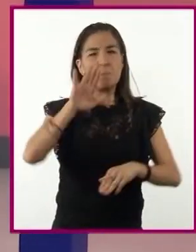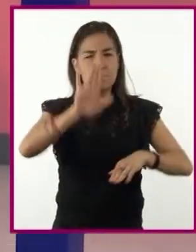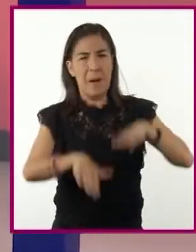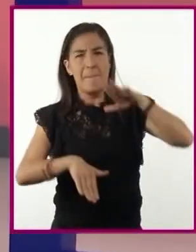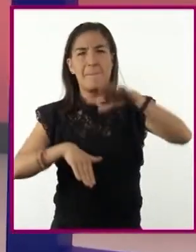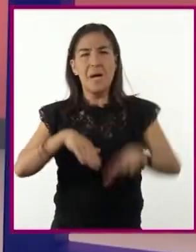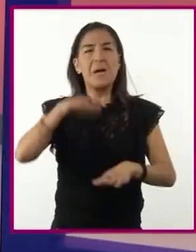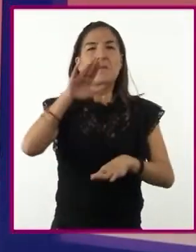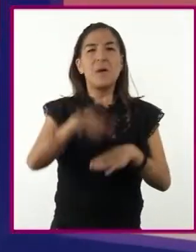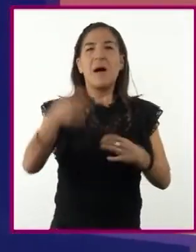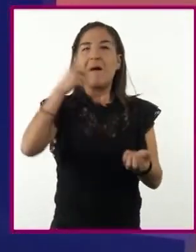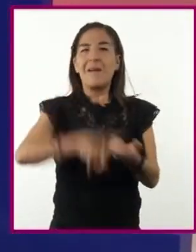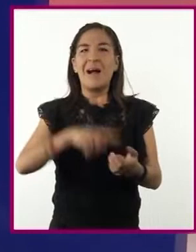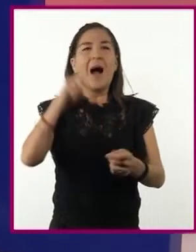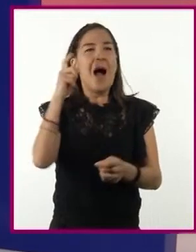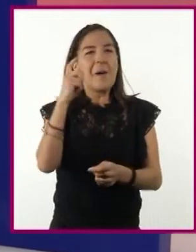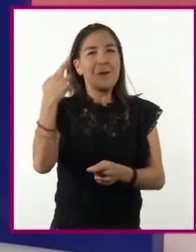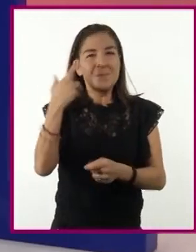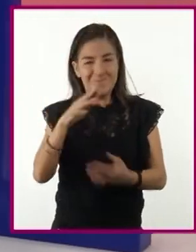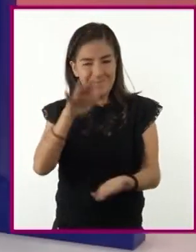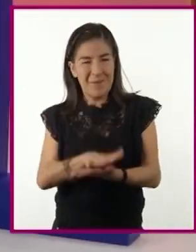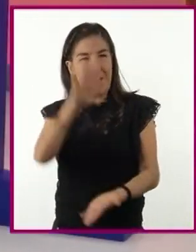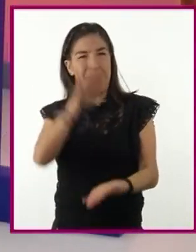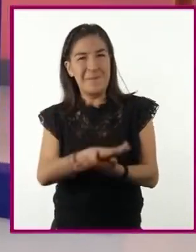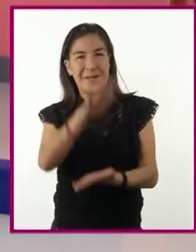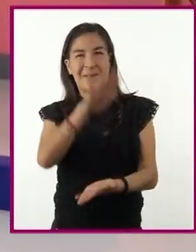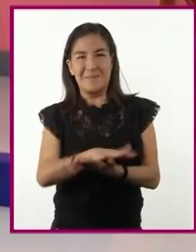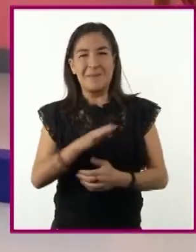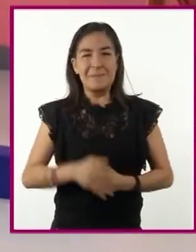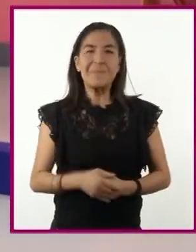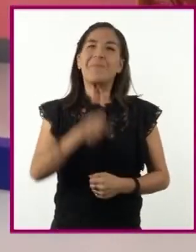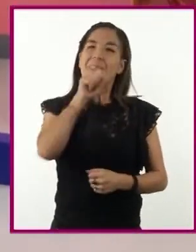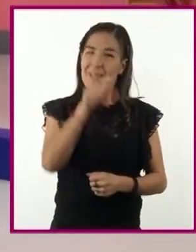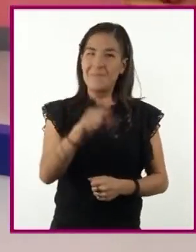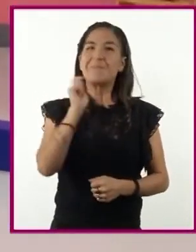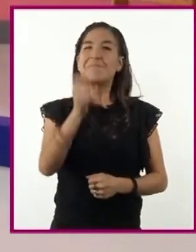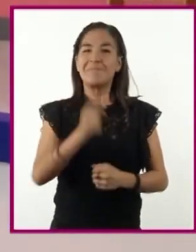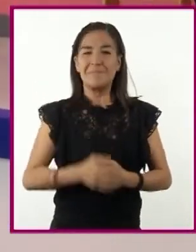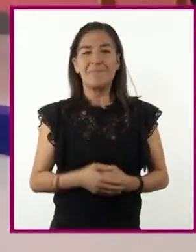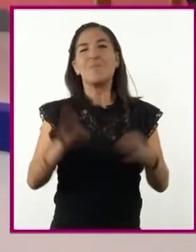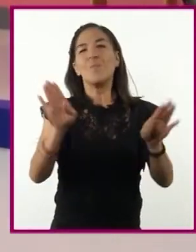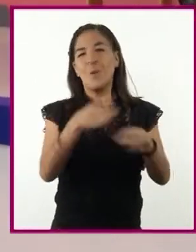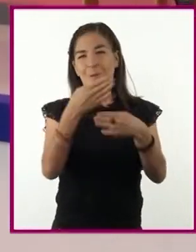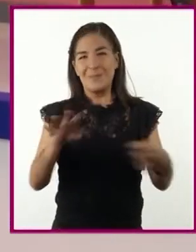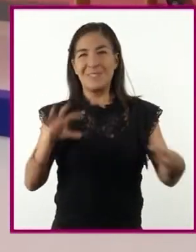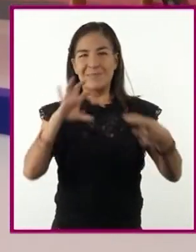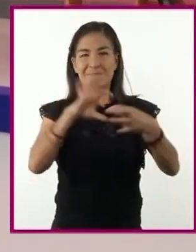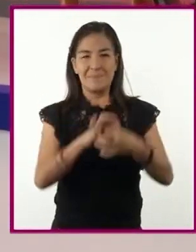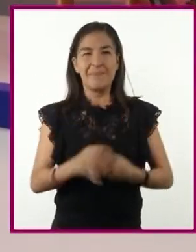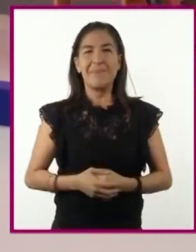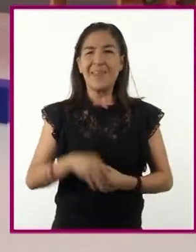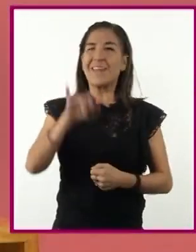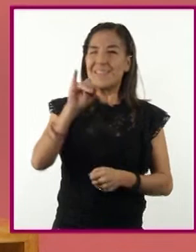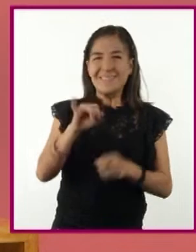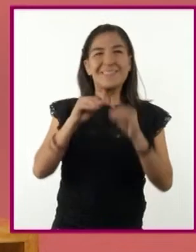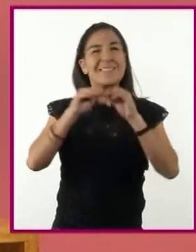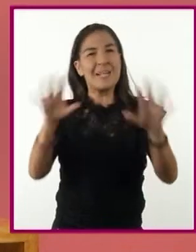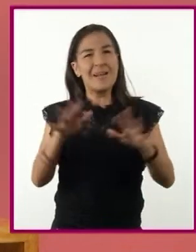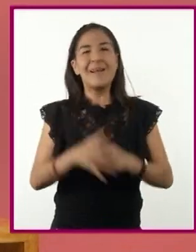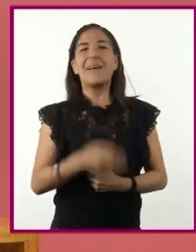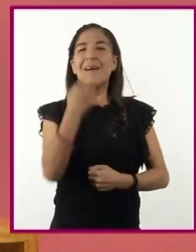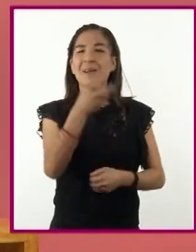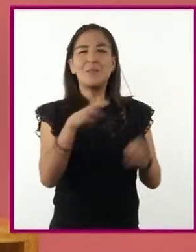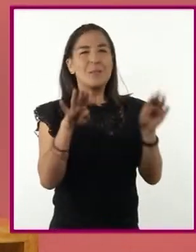alguien brincando entre los charcos de agua. Y por supuesto, no podía faltar la música. ¡Claro! De